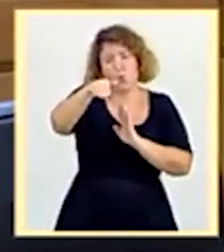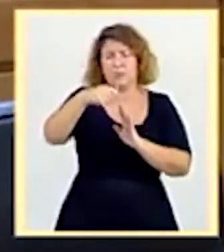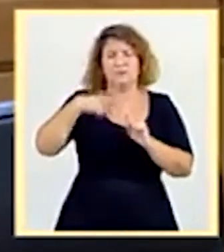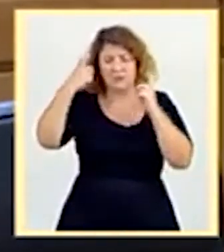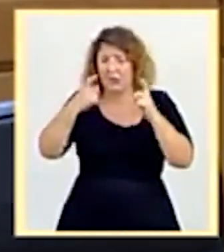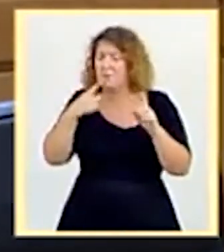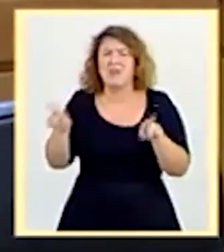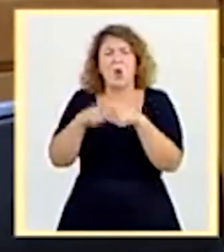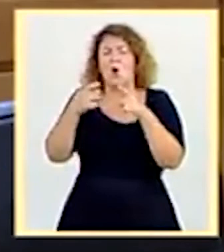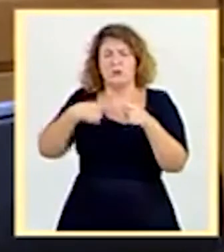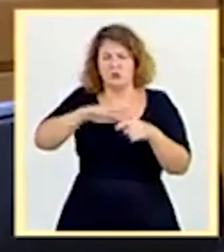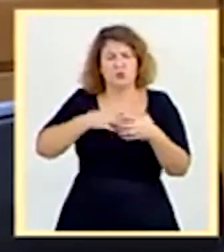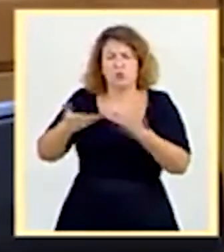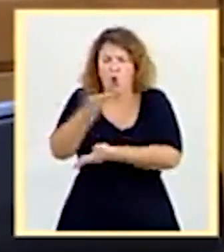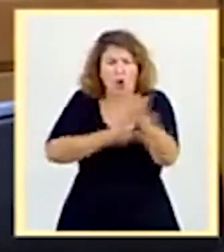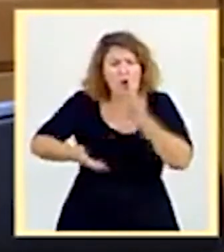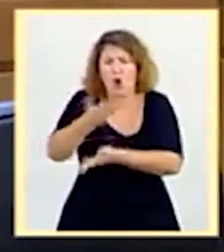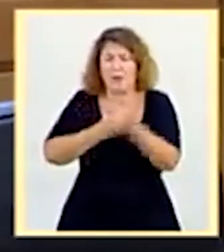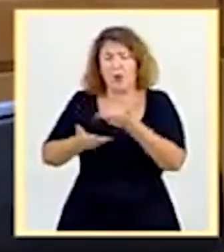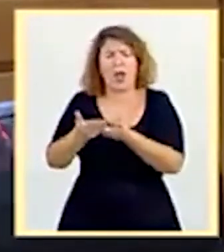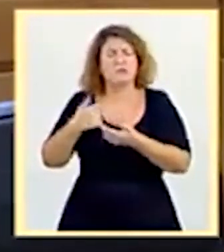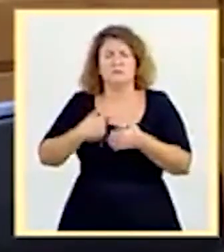con sus comentarios constructivos. Ahí me tiene cuando los quiera hacer. Gracias.